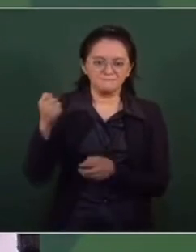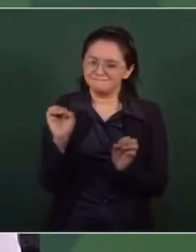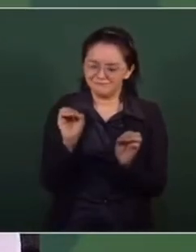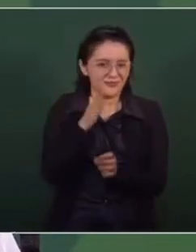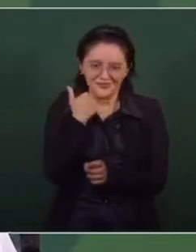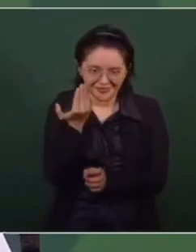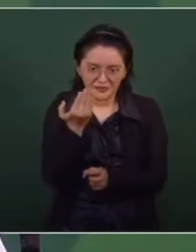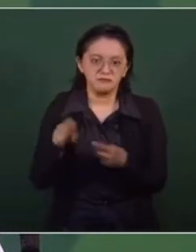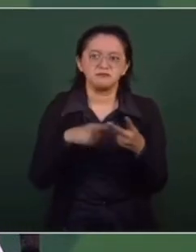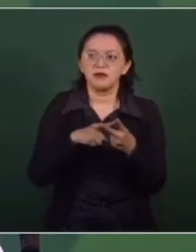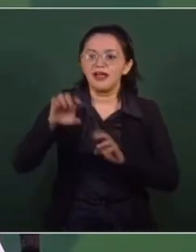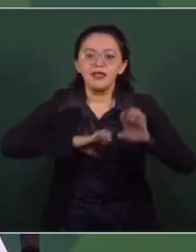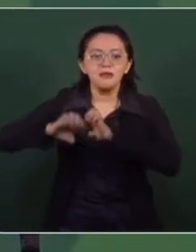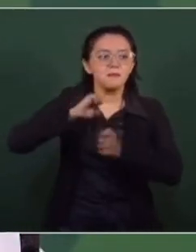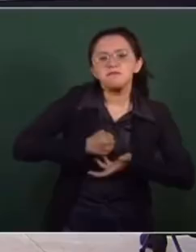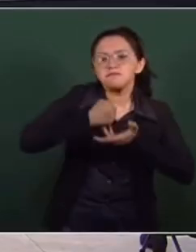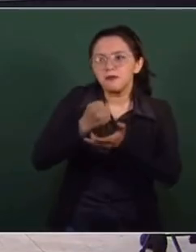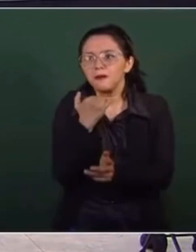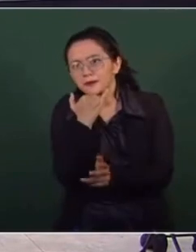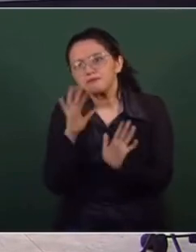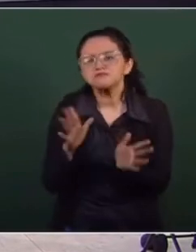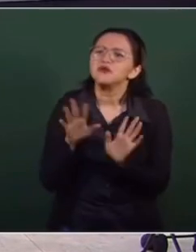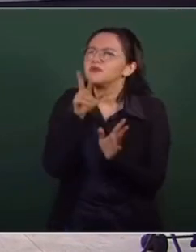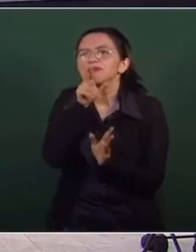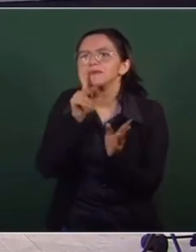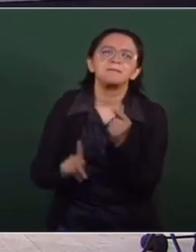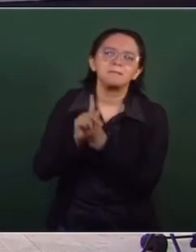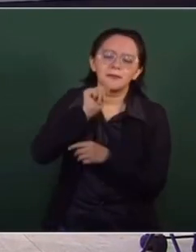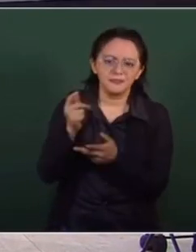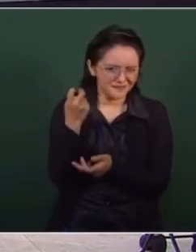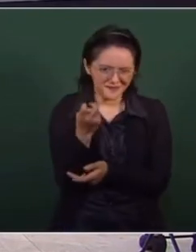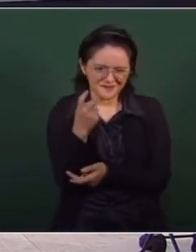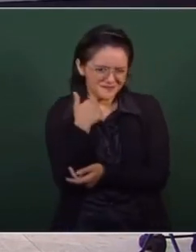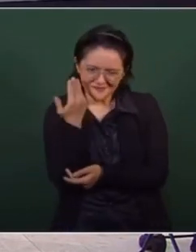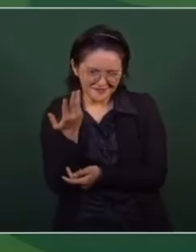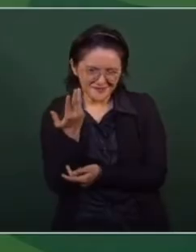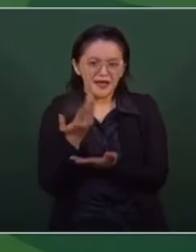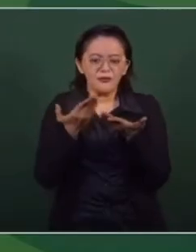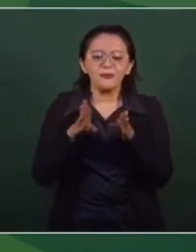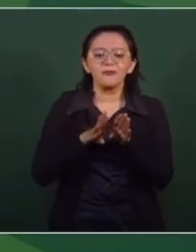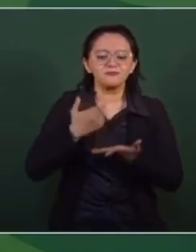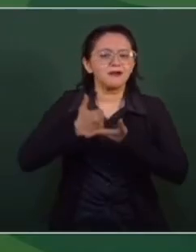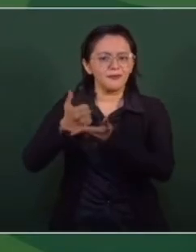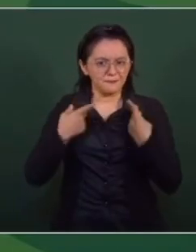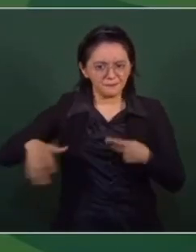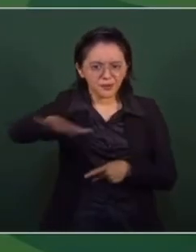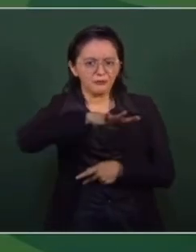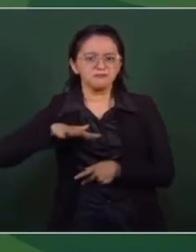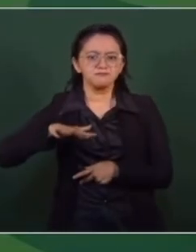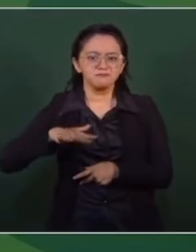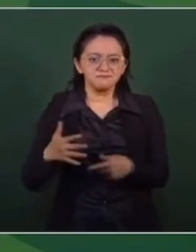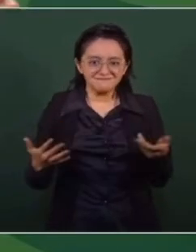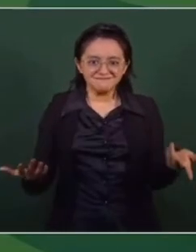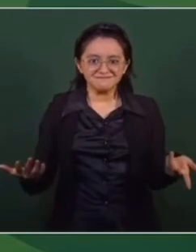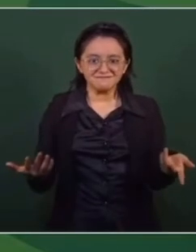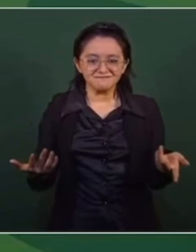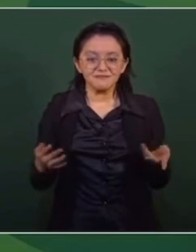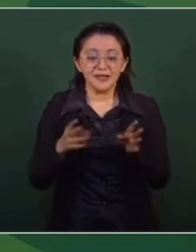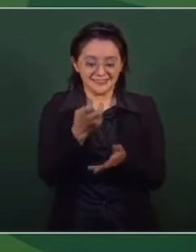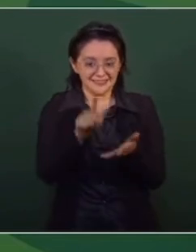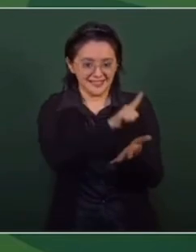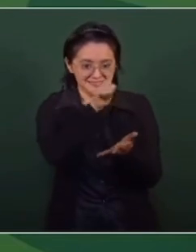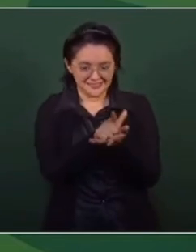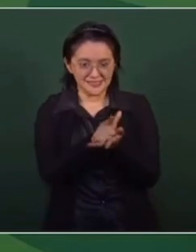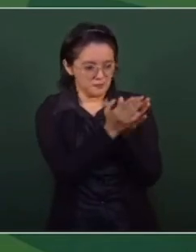no haya subsidios para las grandes empresas. Pero además, a ver, que me digan en qué se beneficia el pueblo con las